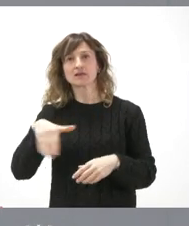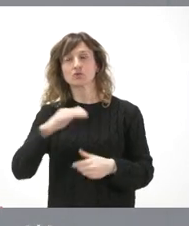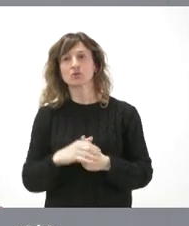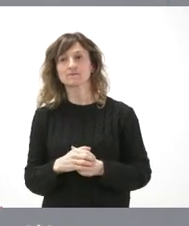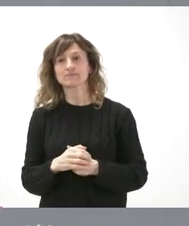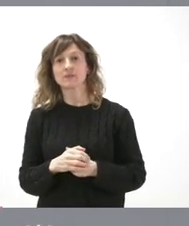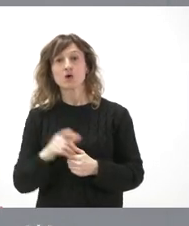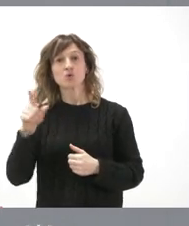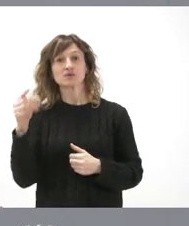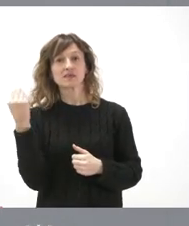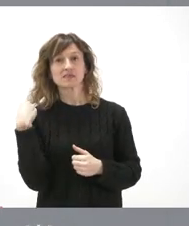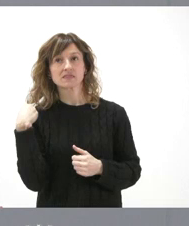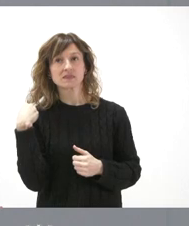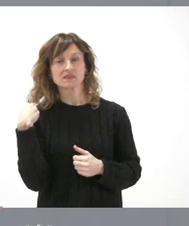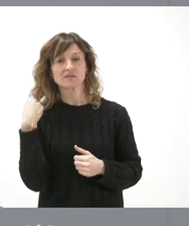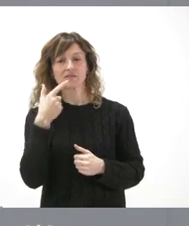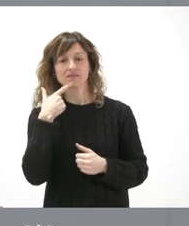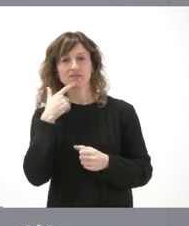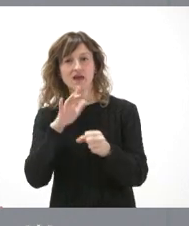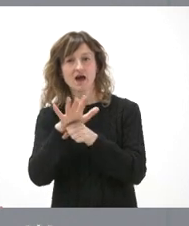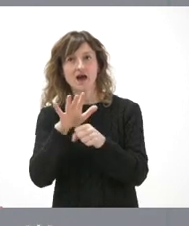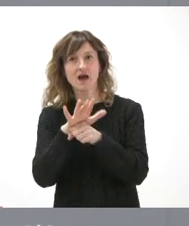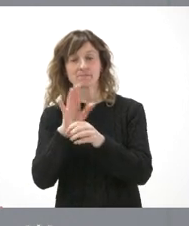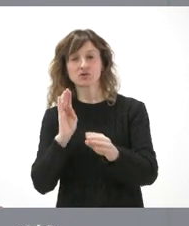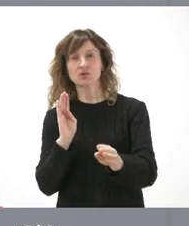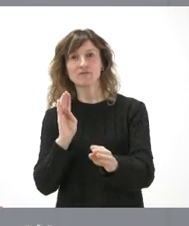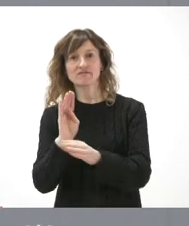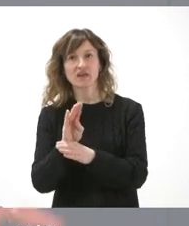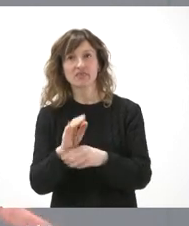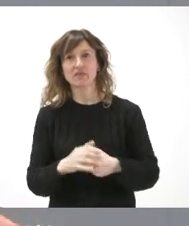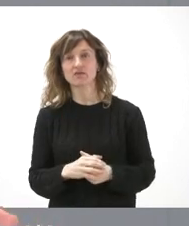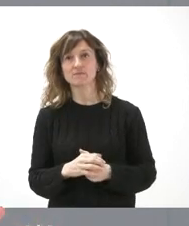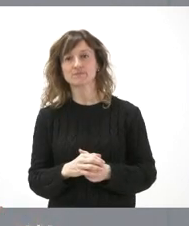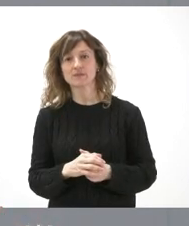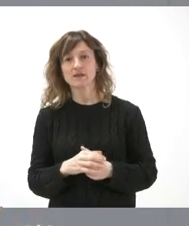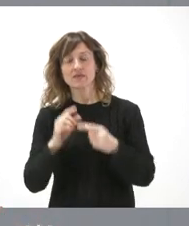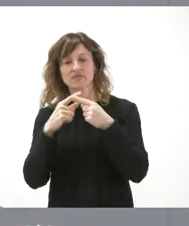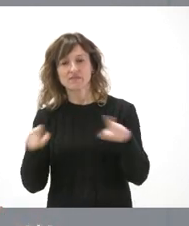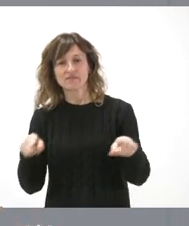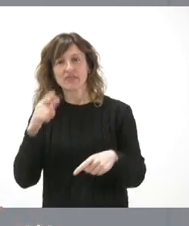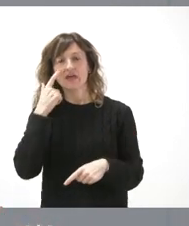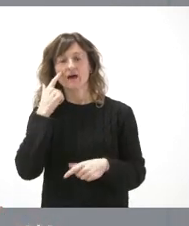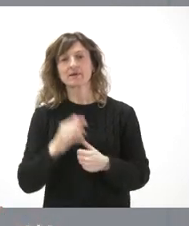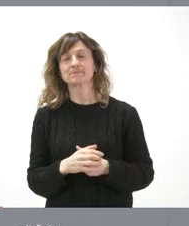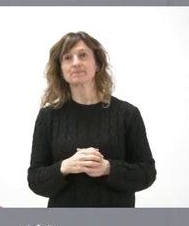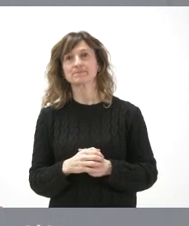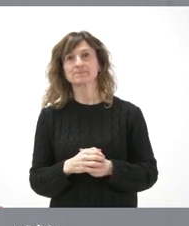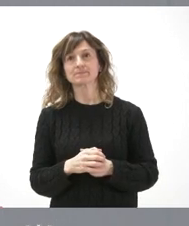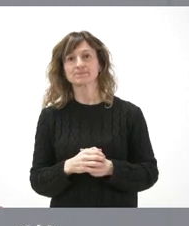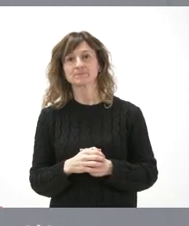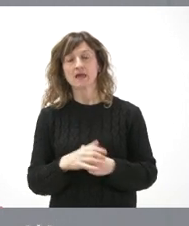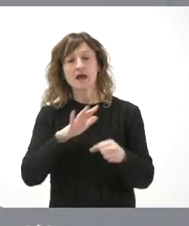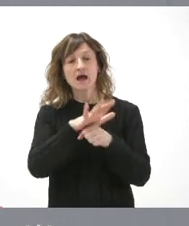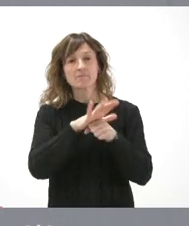hablaba usted si esto se podría dar en el ámbito de la financiación. ¿Cuál es la principal diferencia? Que hay muchas cosas en el ámbito